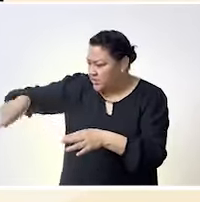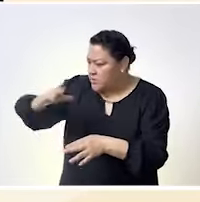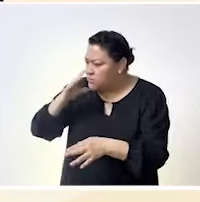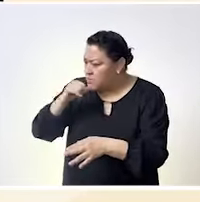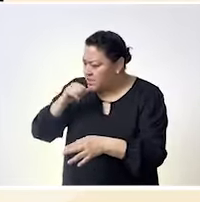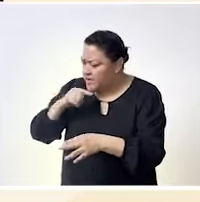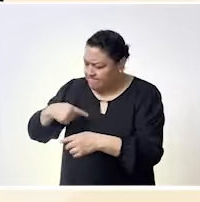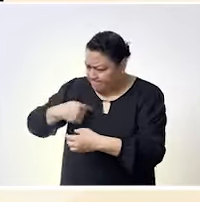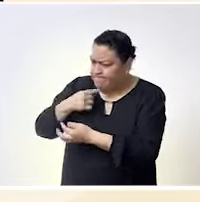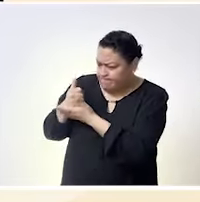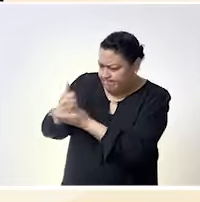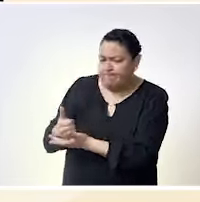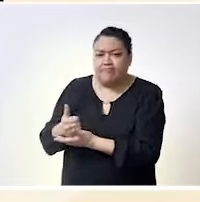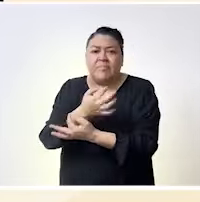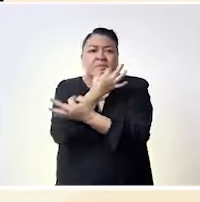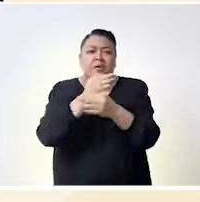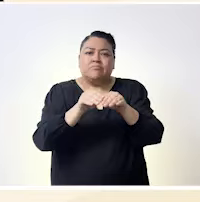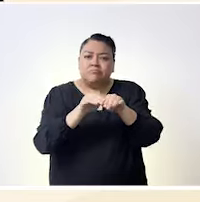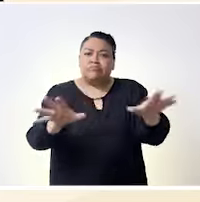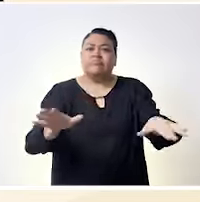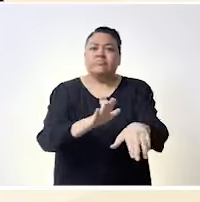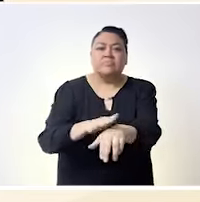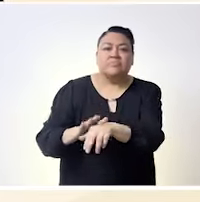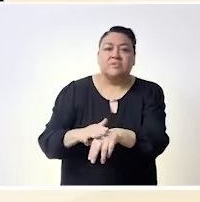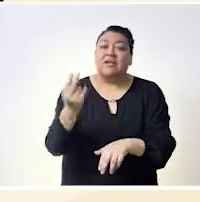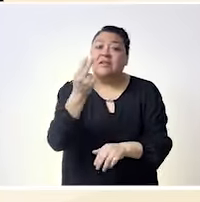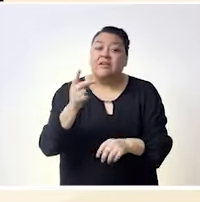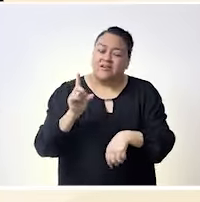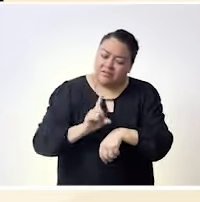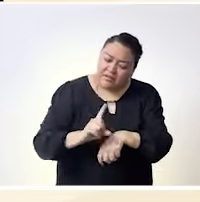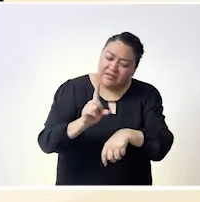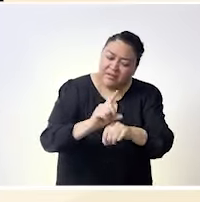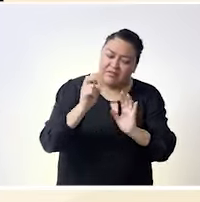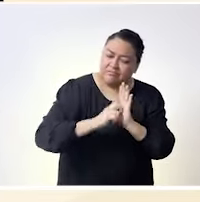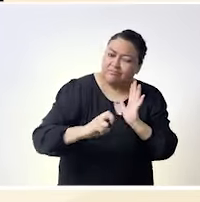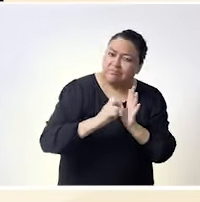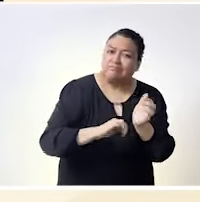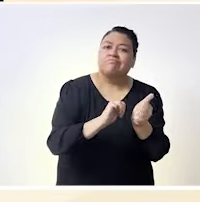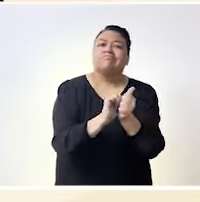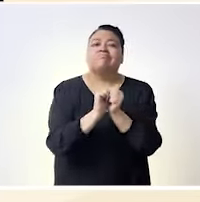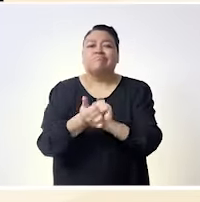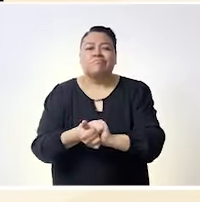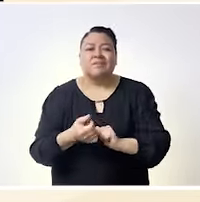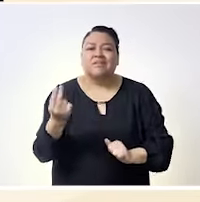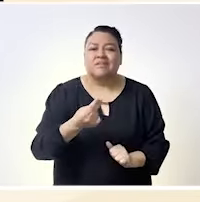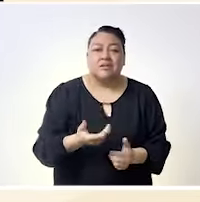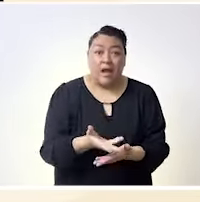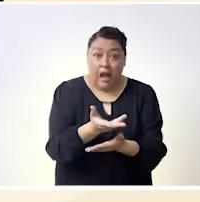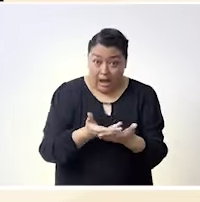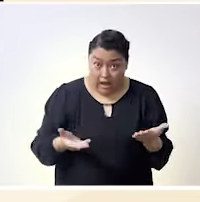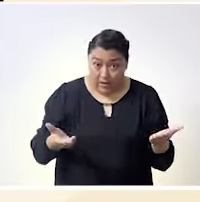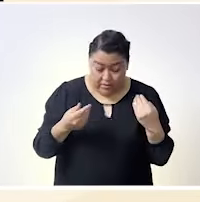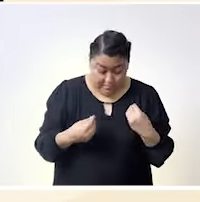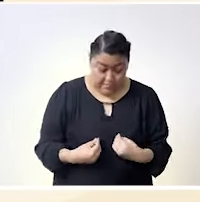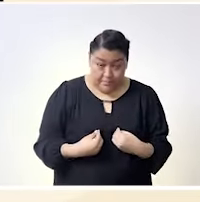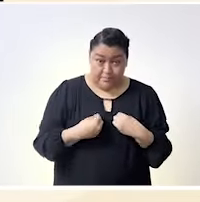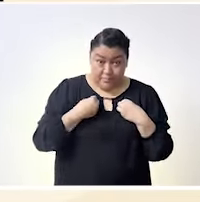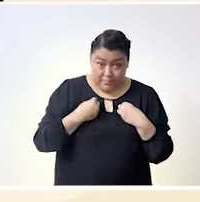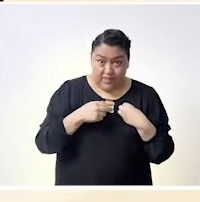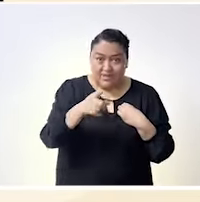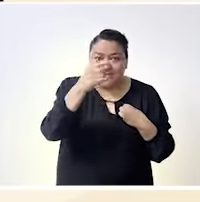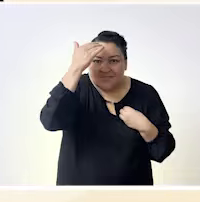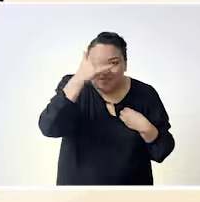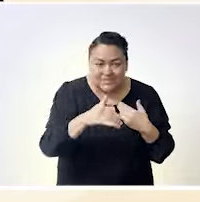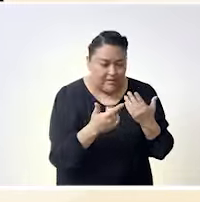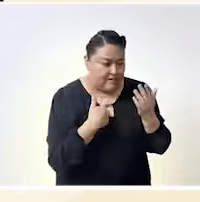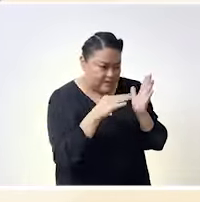por muchos y por muchos entonces sigamos construyéndonos día a día porque justamente vivimos todos estos